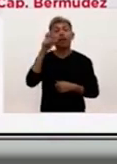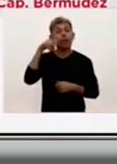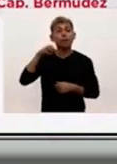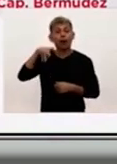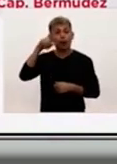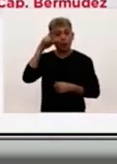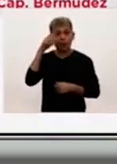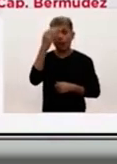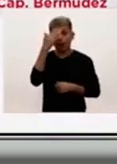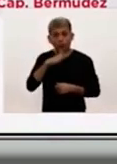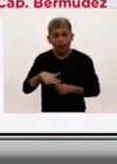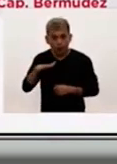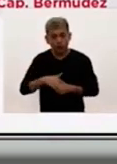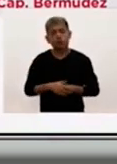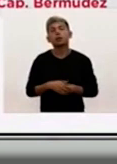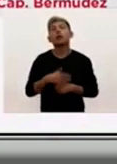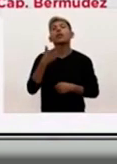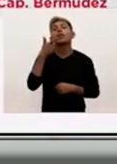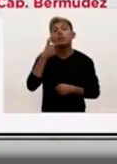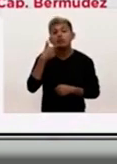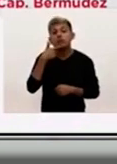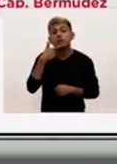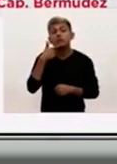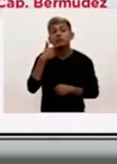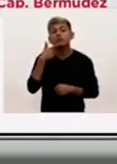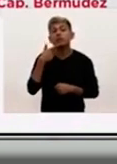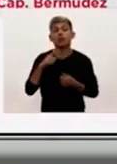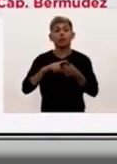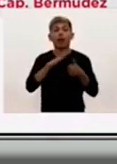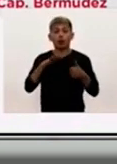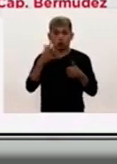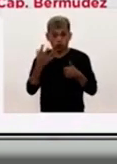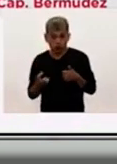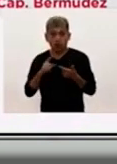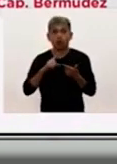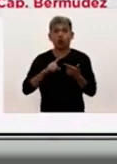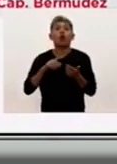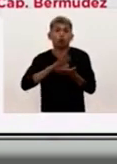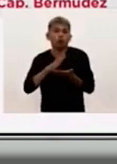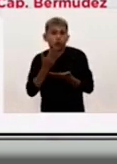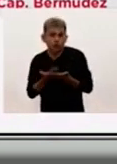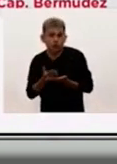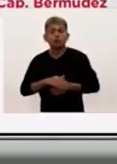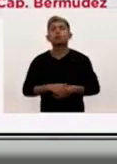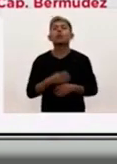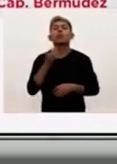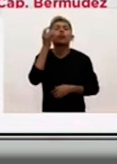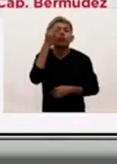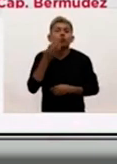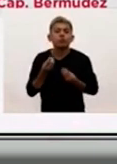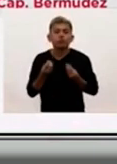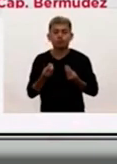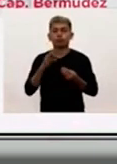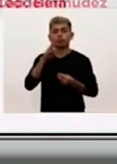Constitución, 17 casos en las localidades de Arroyo Seco y Tostado, 12 casos